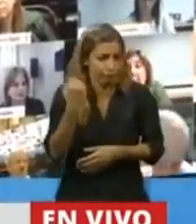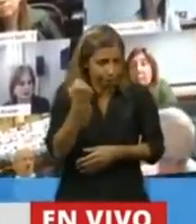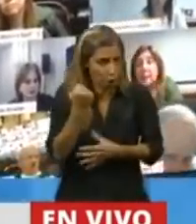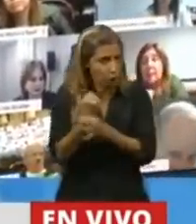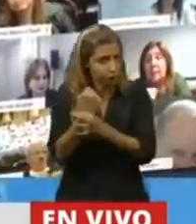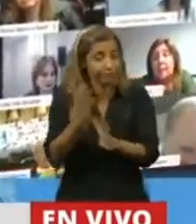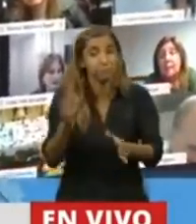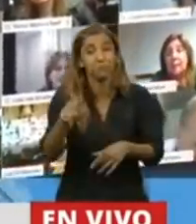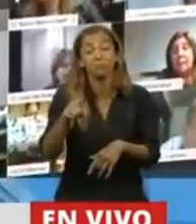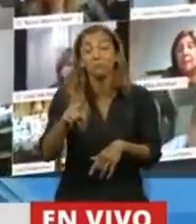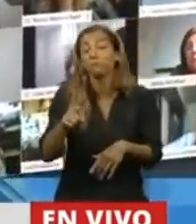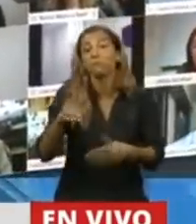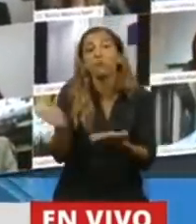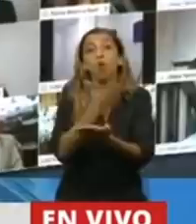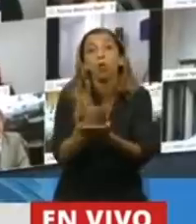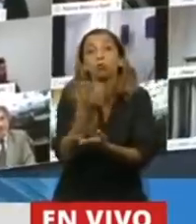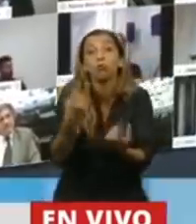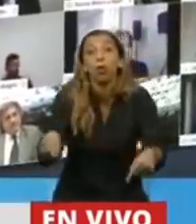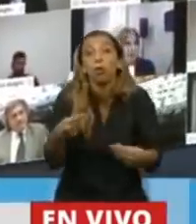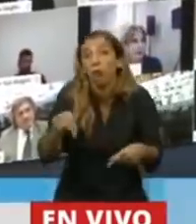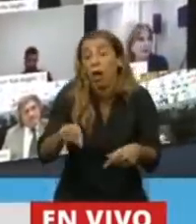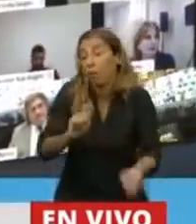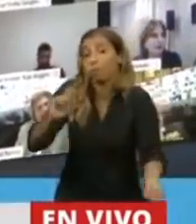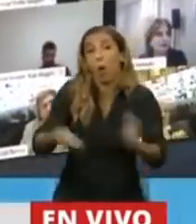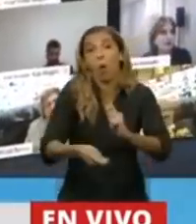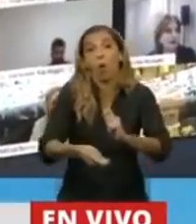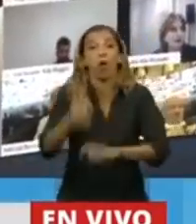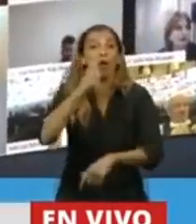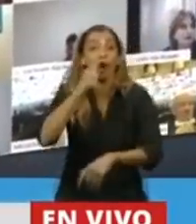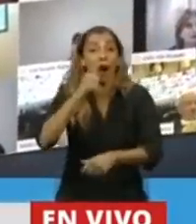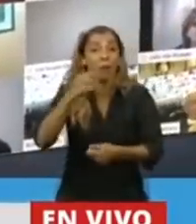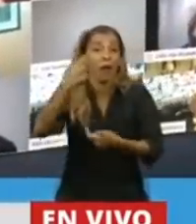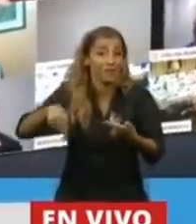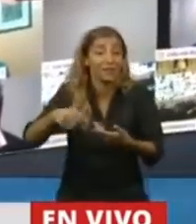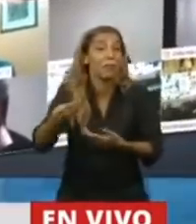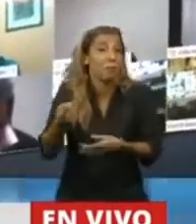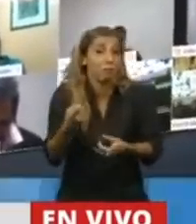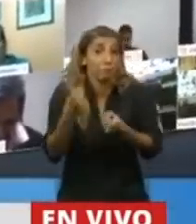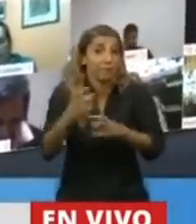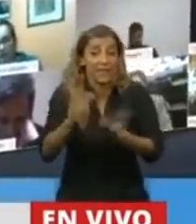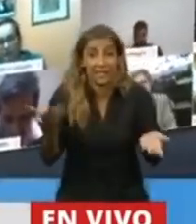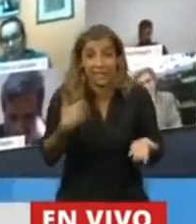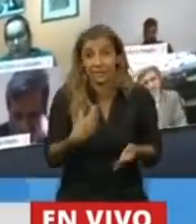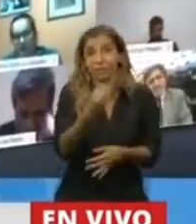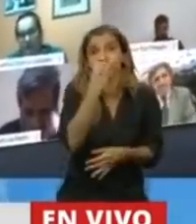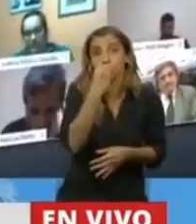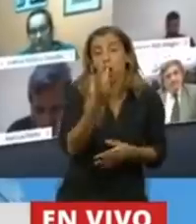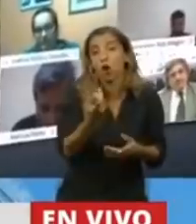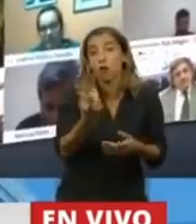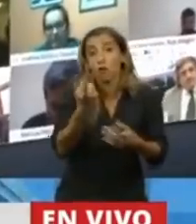golosinas, bajo obviamente el título de la industria alimenticia y servicio esencial,